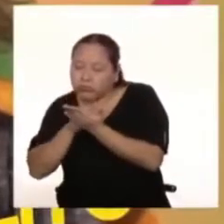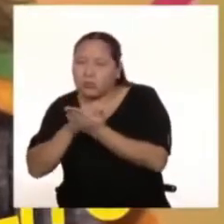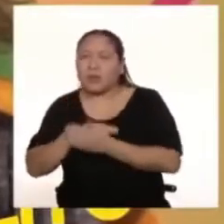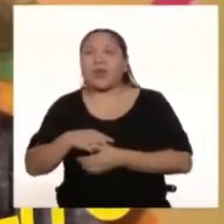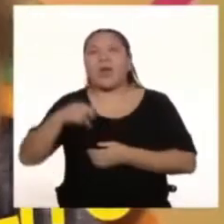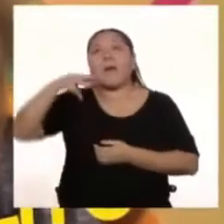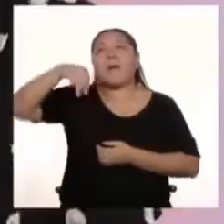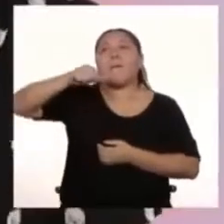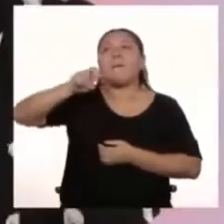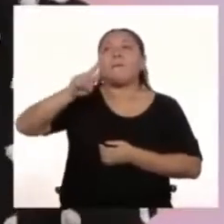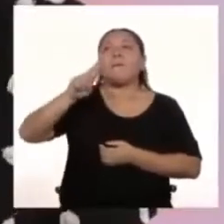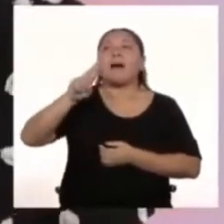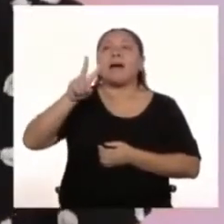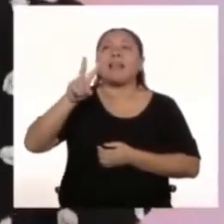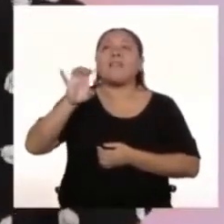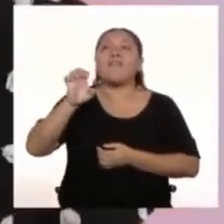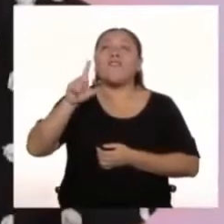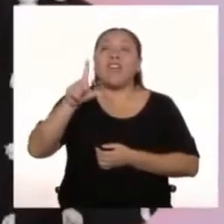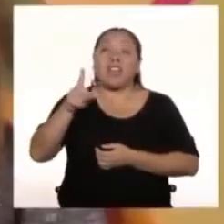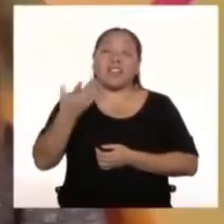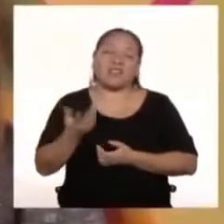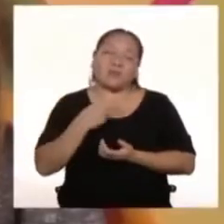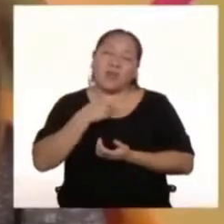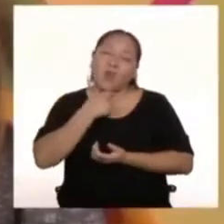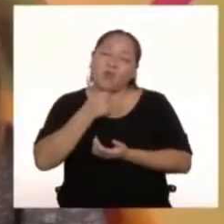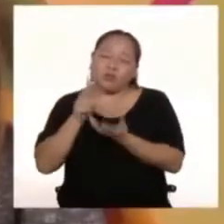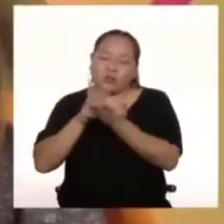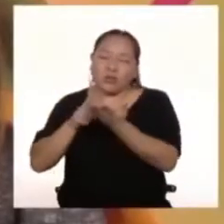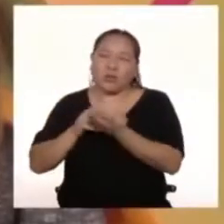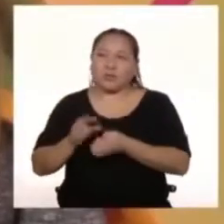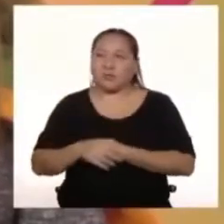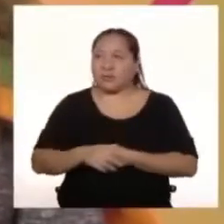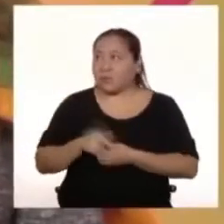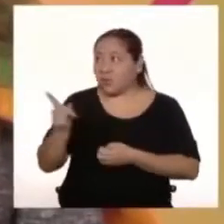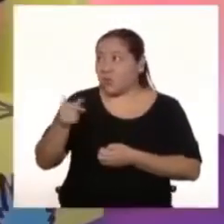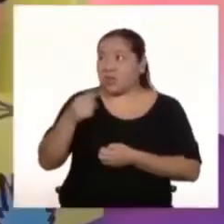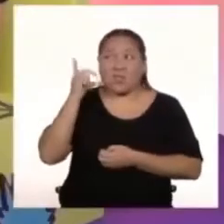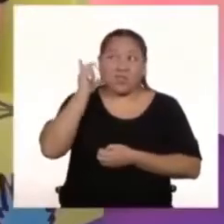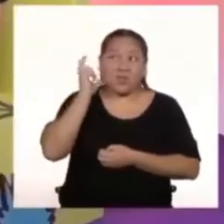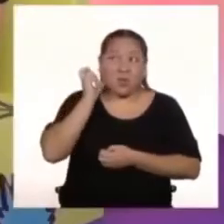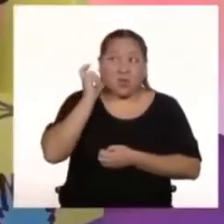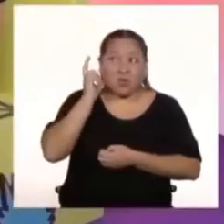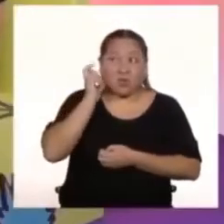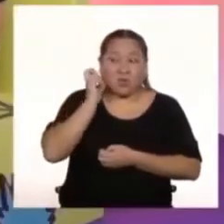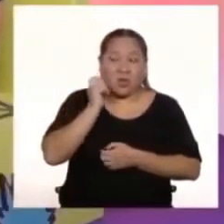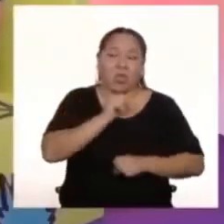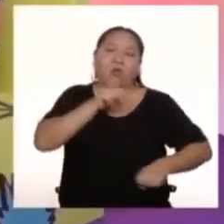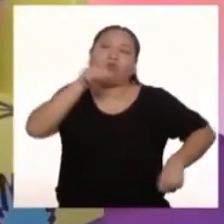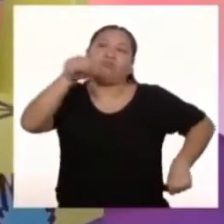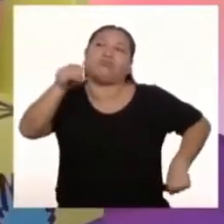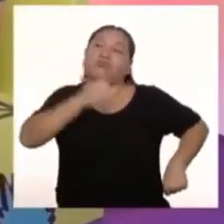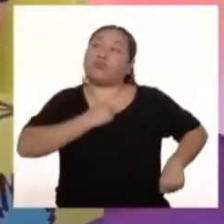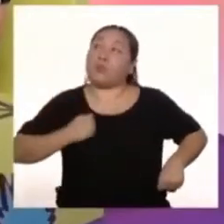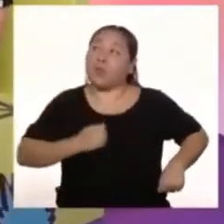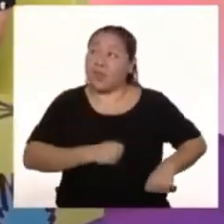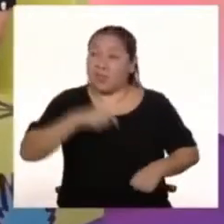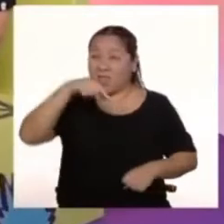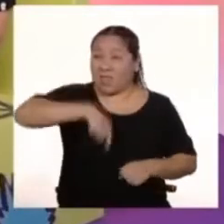Marvelito ¿Has oído hablar de los superhéroes peruanos? Sí, hay